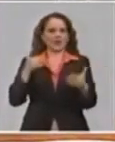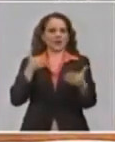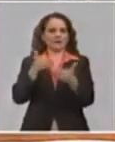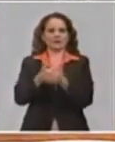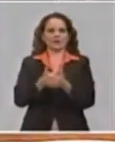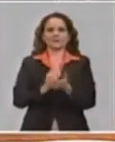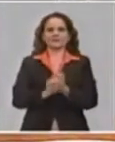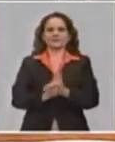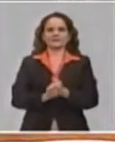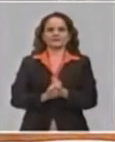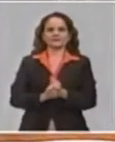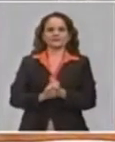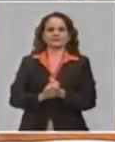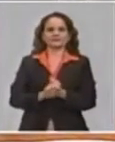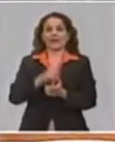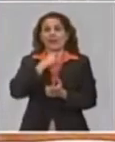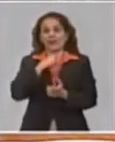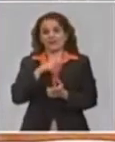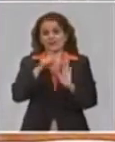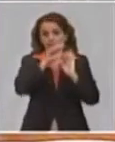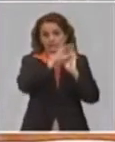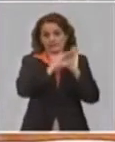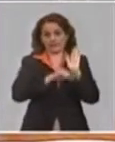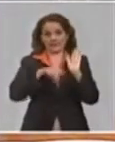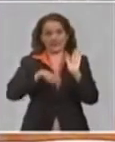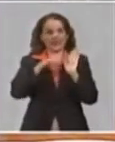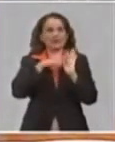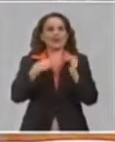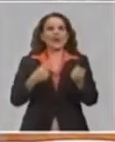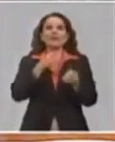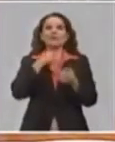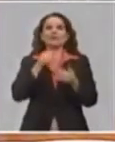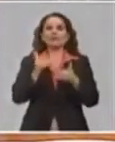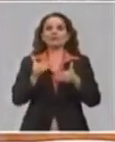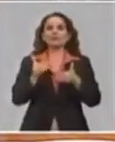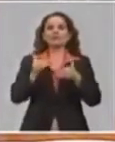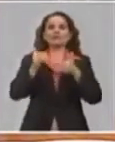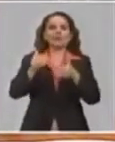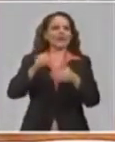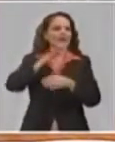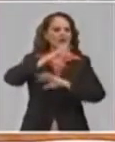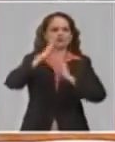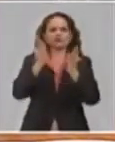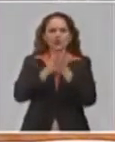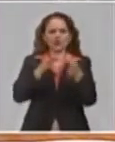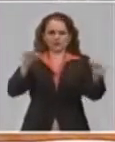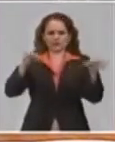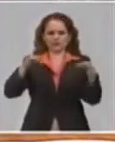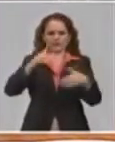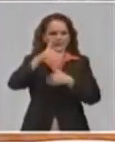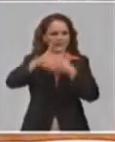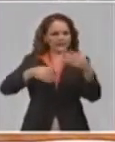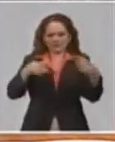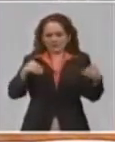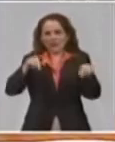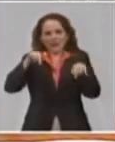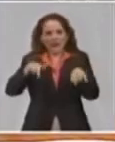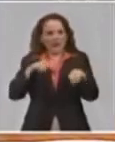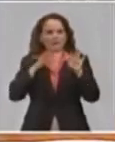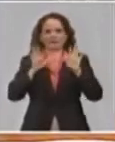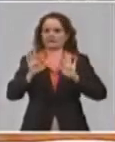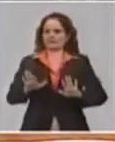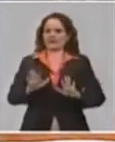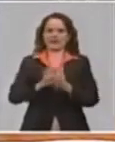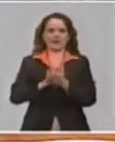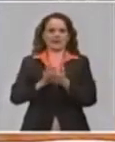Entre estas medidas está la prórroga de los trámites ante el registro de contribuyentes. Cualquier trámite, no hay que hacerlo en estos momentos, están